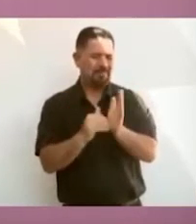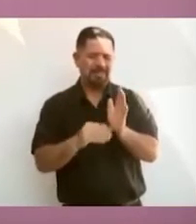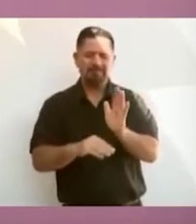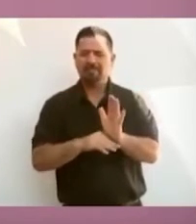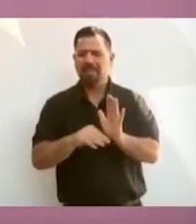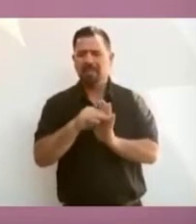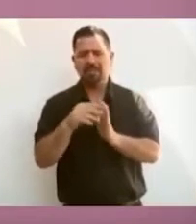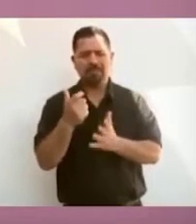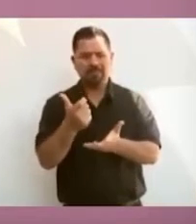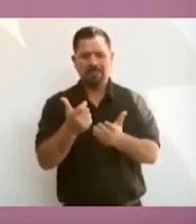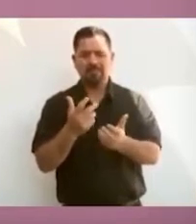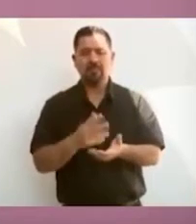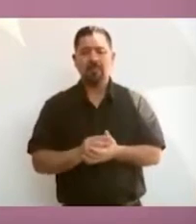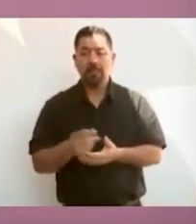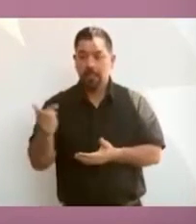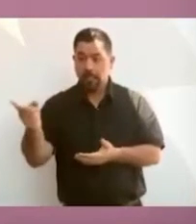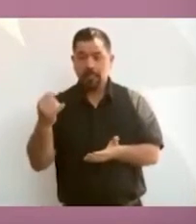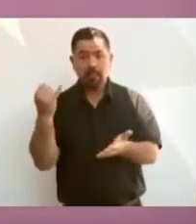Tenía que pagar impuestos,